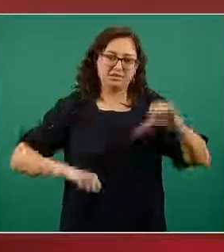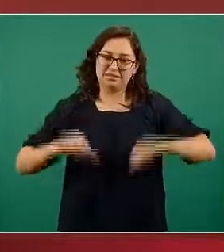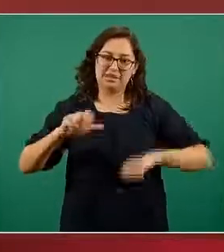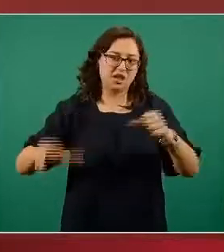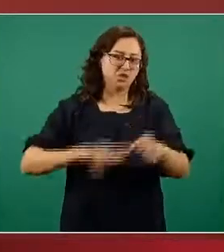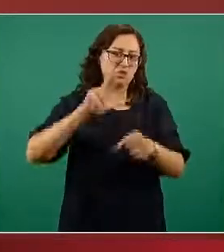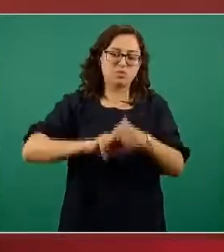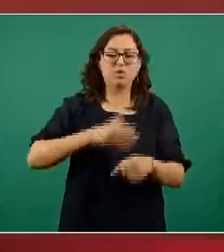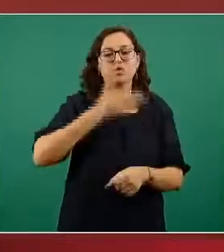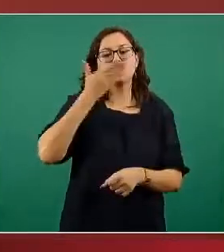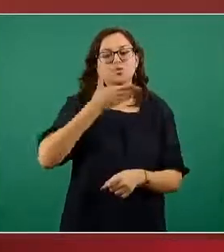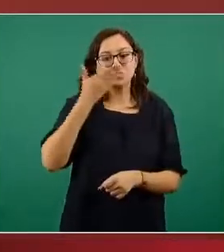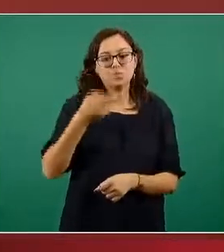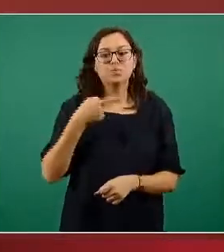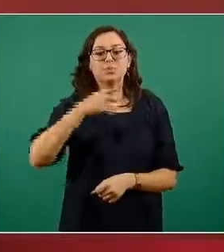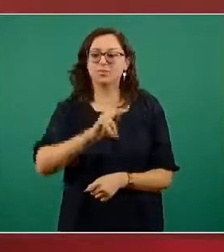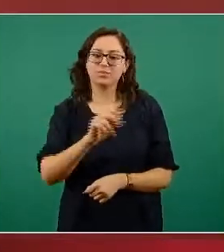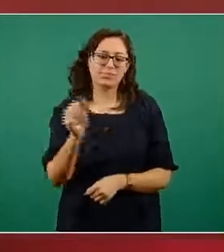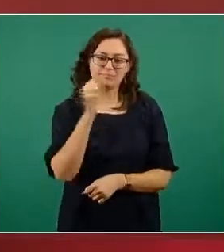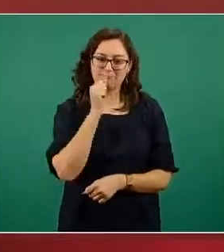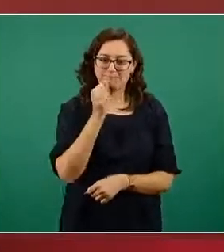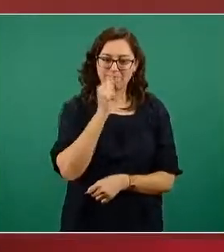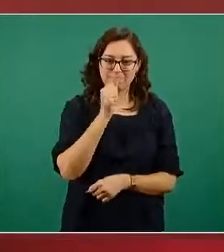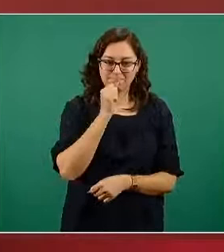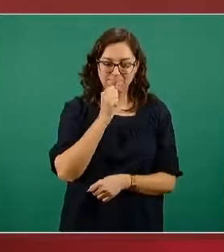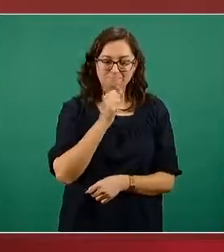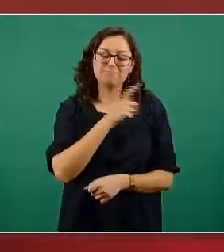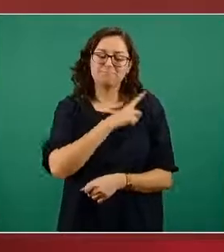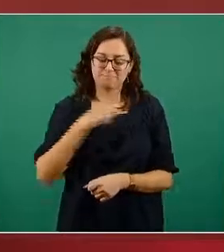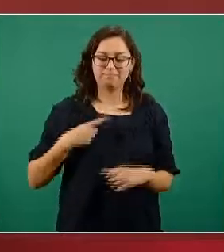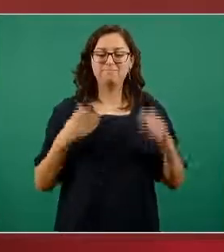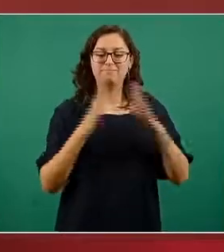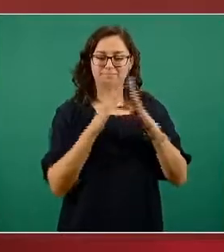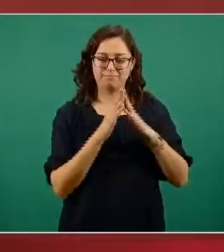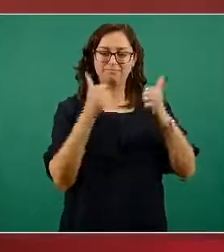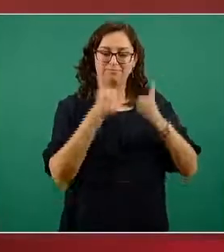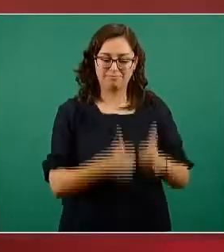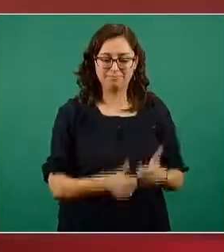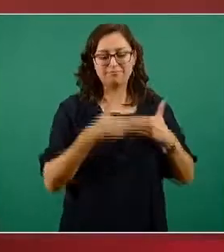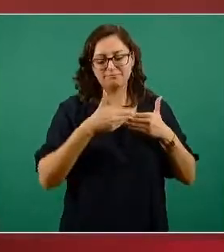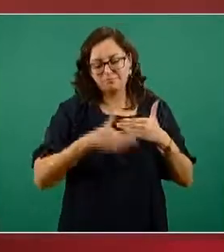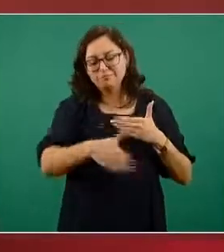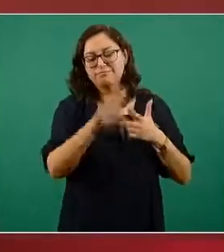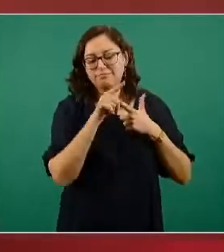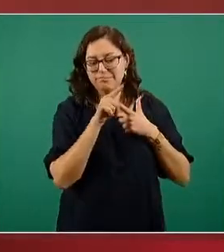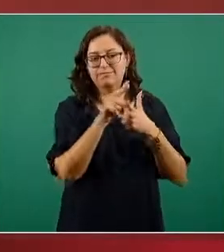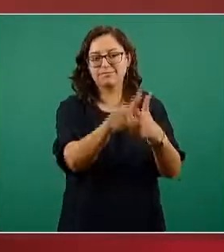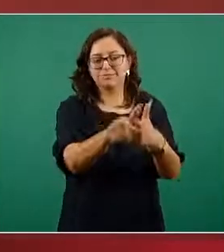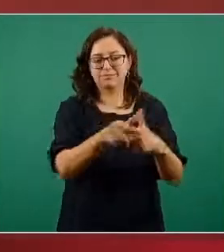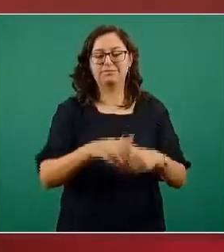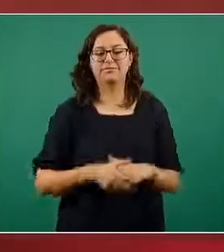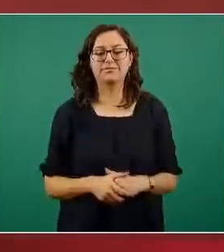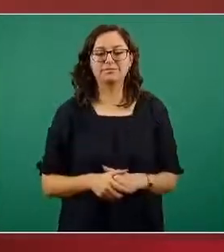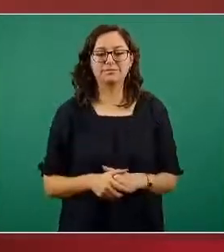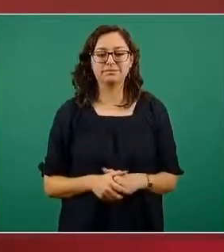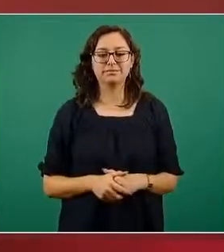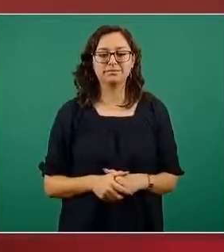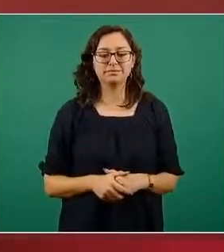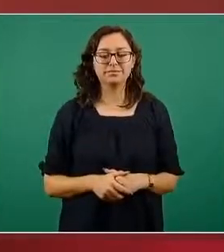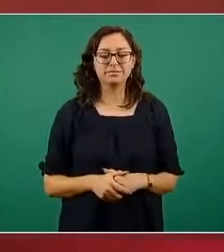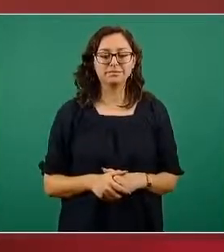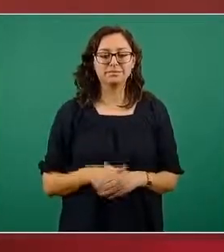cotidianas desde luego todavía tiene que permanecer unos días más en aislamiento y en reposo relativo